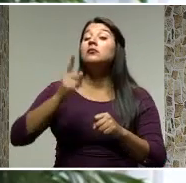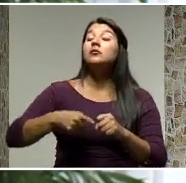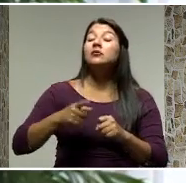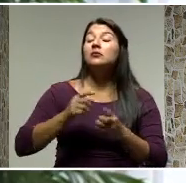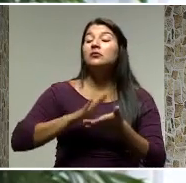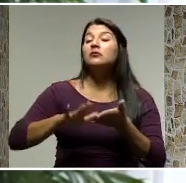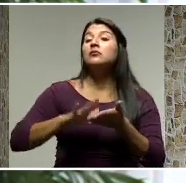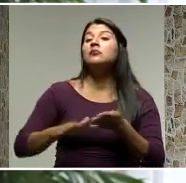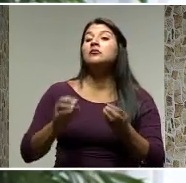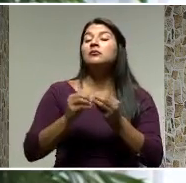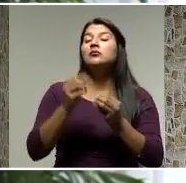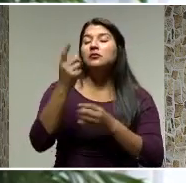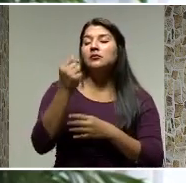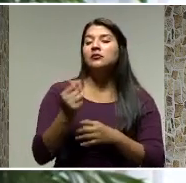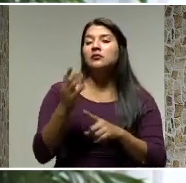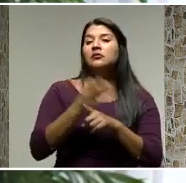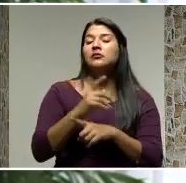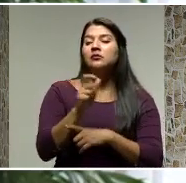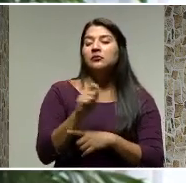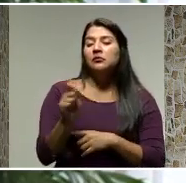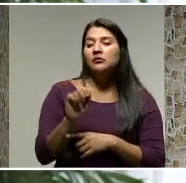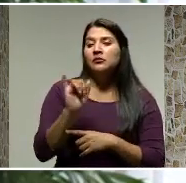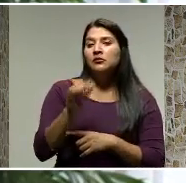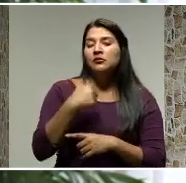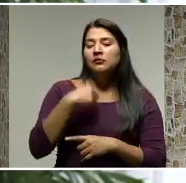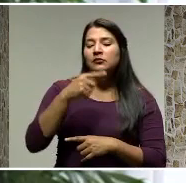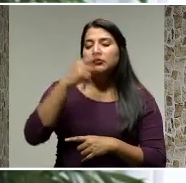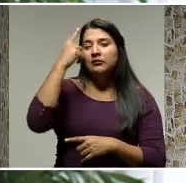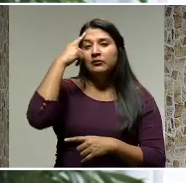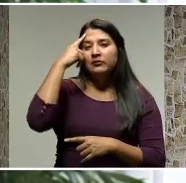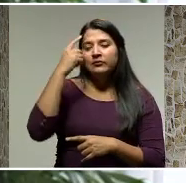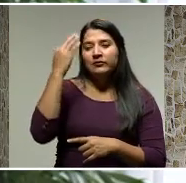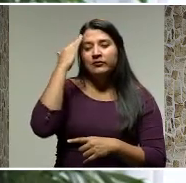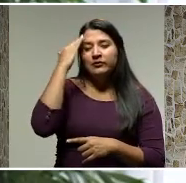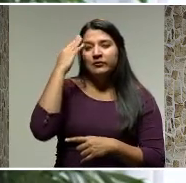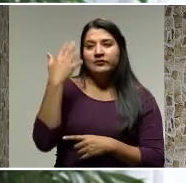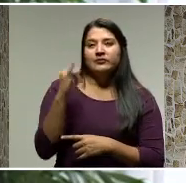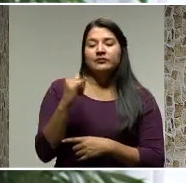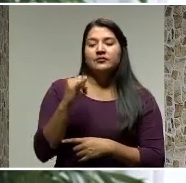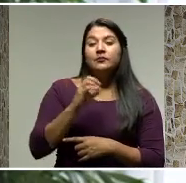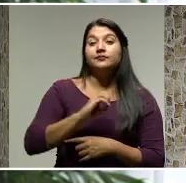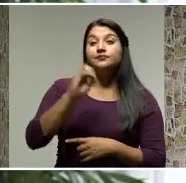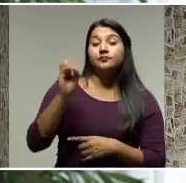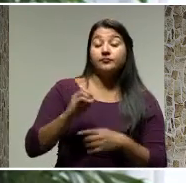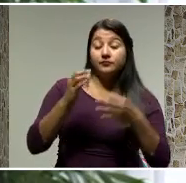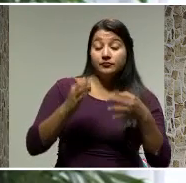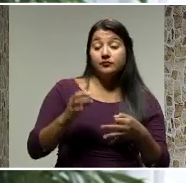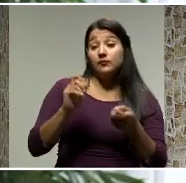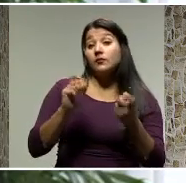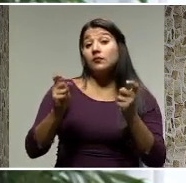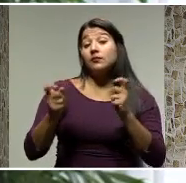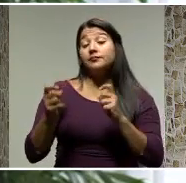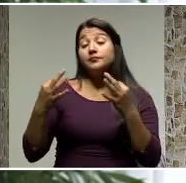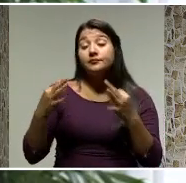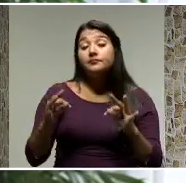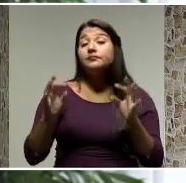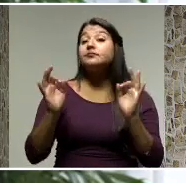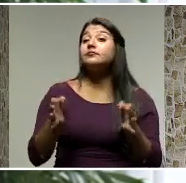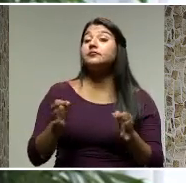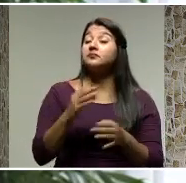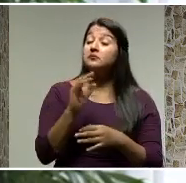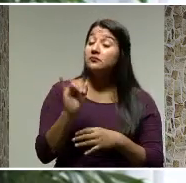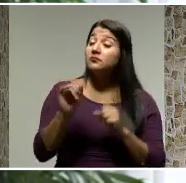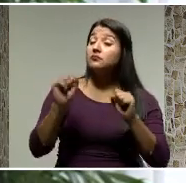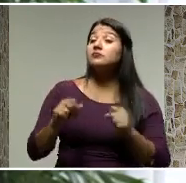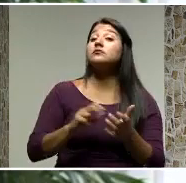mayor cantidad de dinero mes a mes. Esto debo contemplarlo, saber si la tasa que voy a adquirir es fija o variable y tratar de que sea fija, ¿verdad? Y